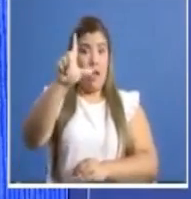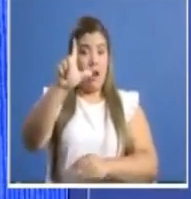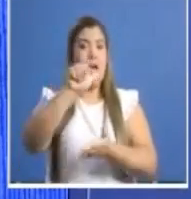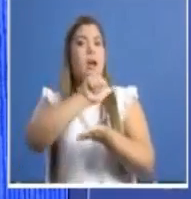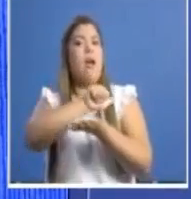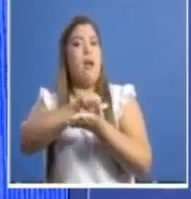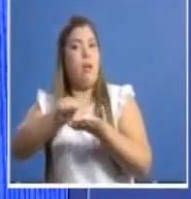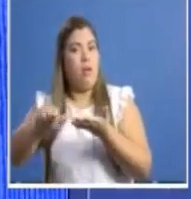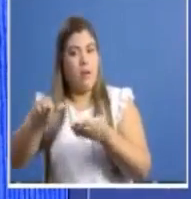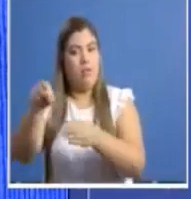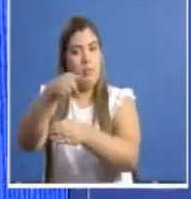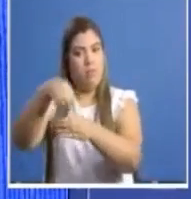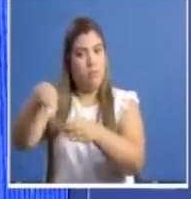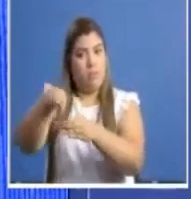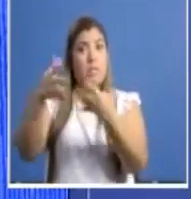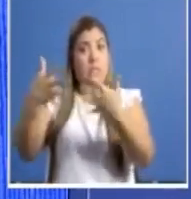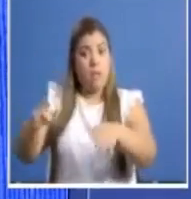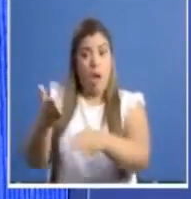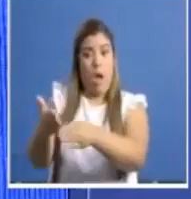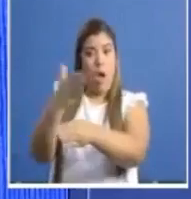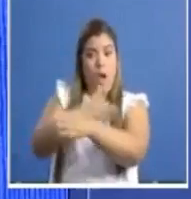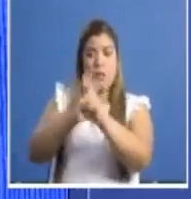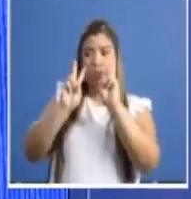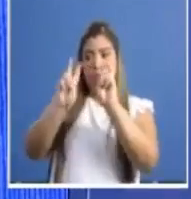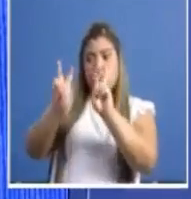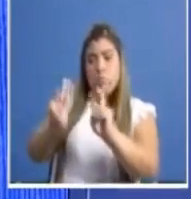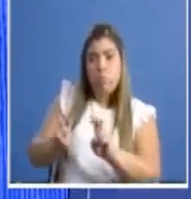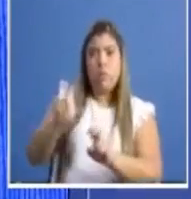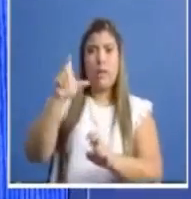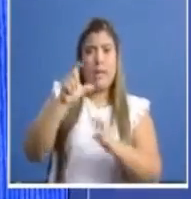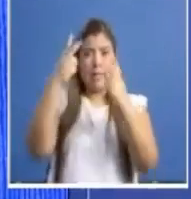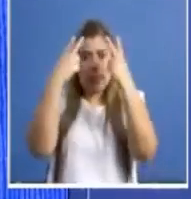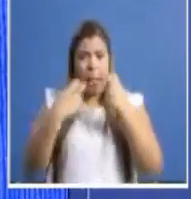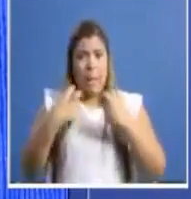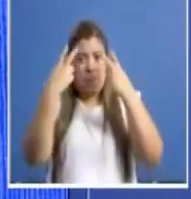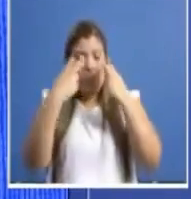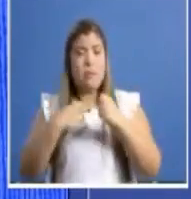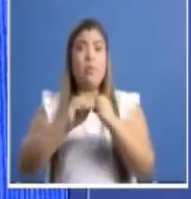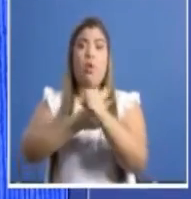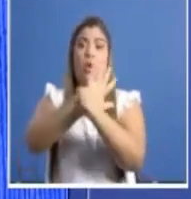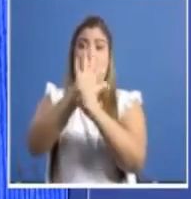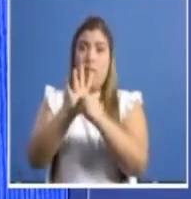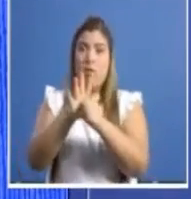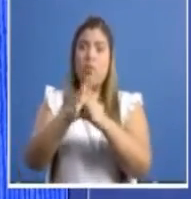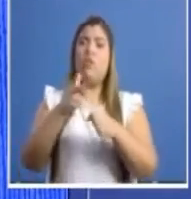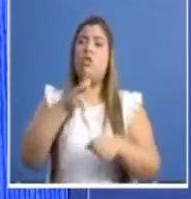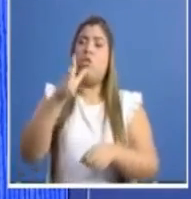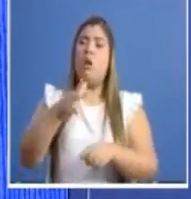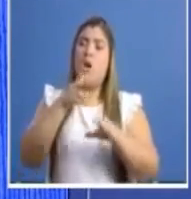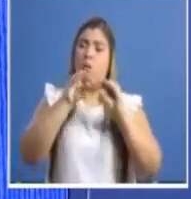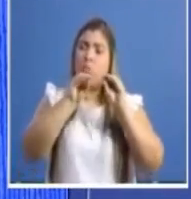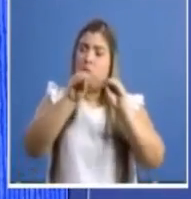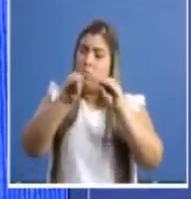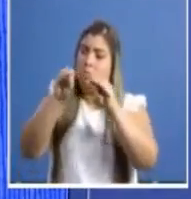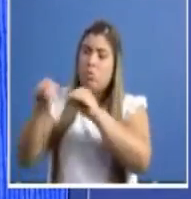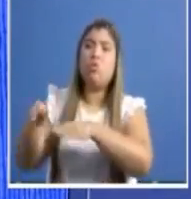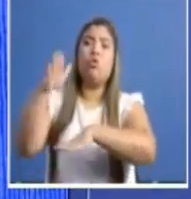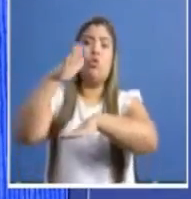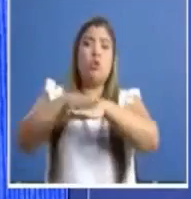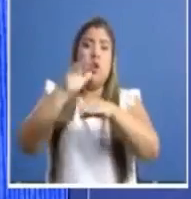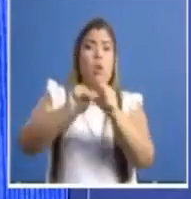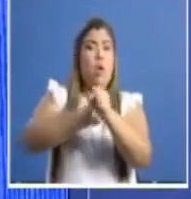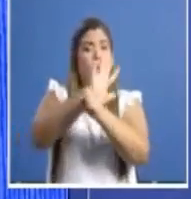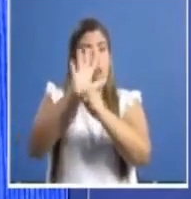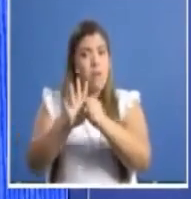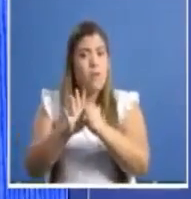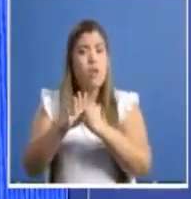donde se hicieron pruebas de hisopados y se concienció a los residentes del sector sobre